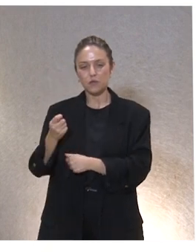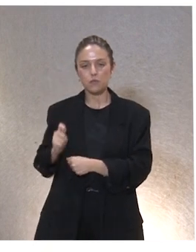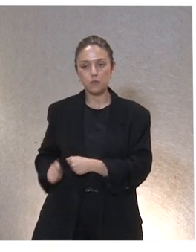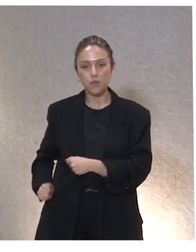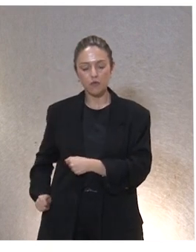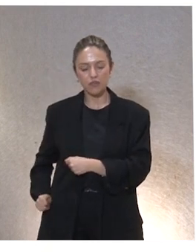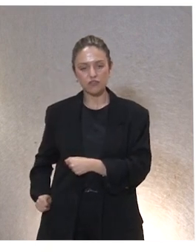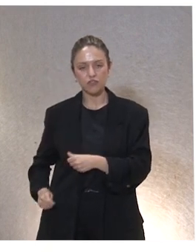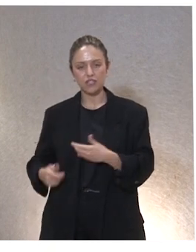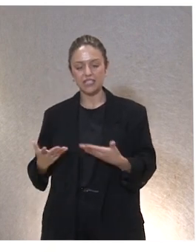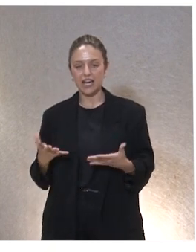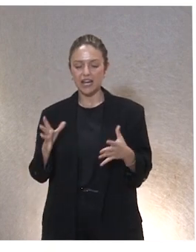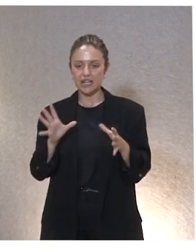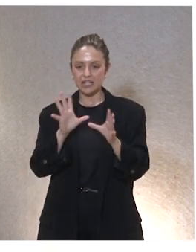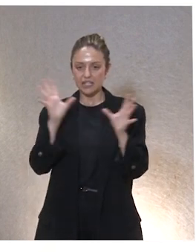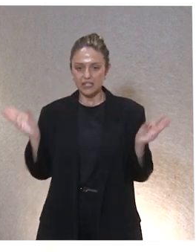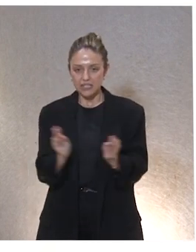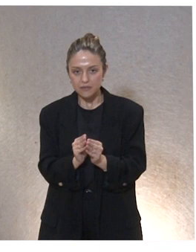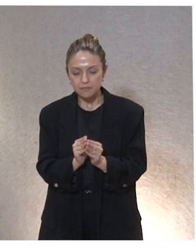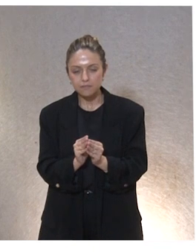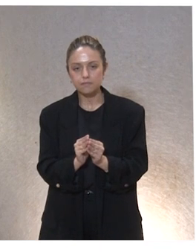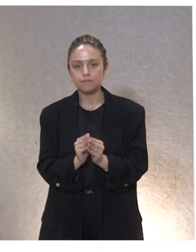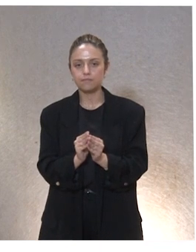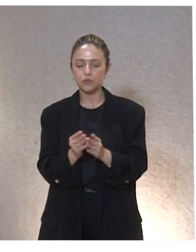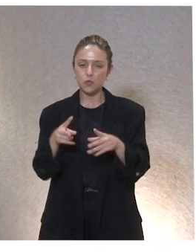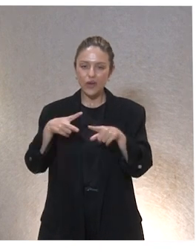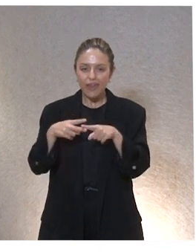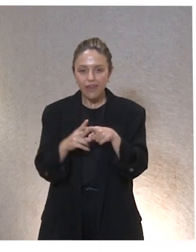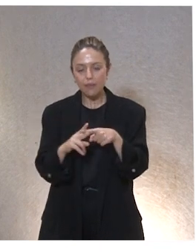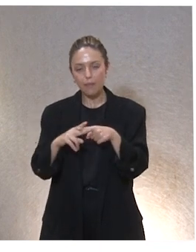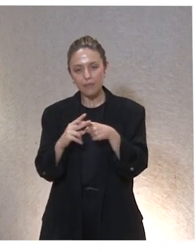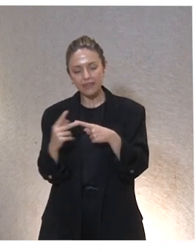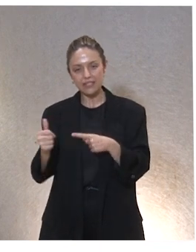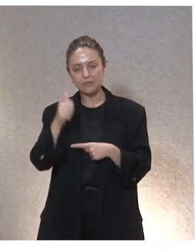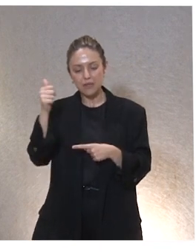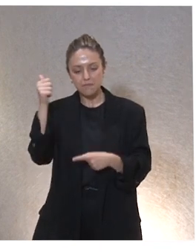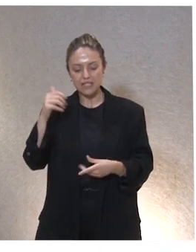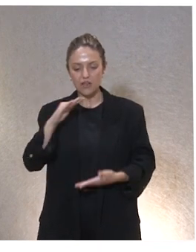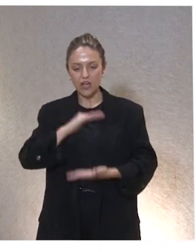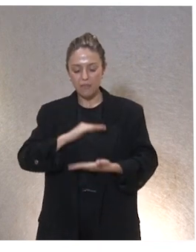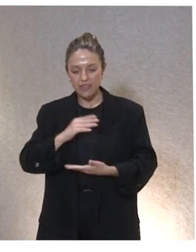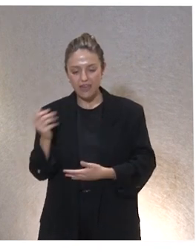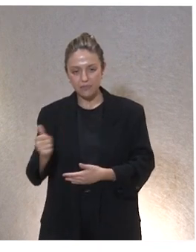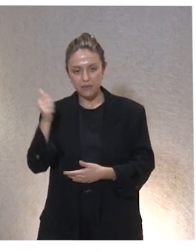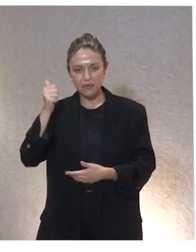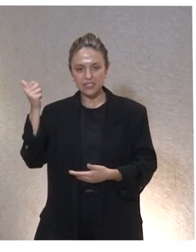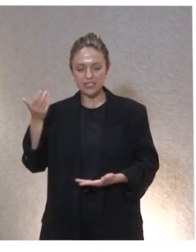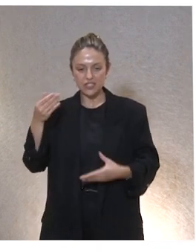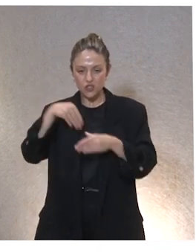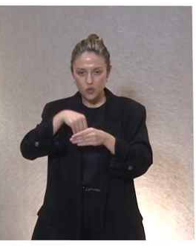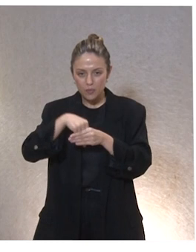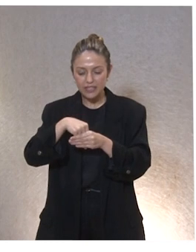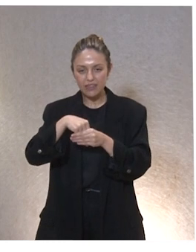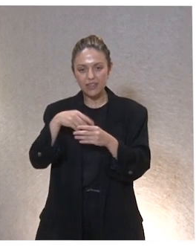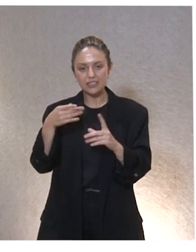englobara un poco o tuviera más herramientas más capacidad virtudes competencias a la hora de